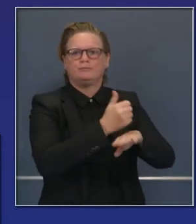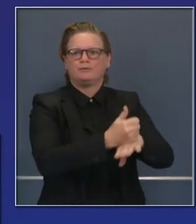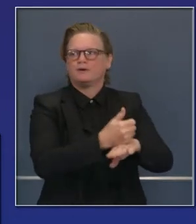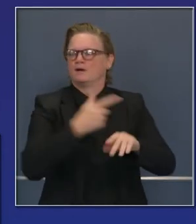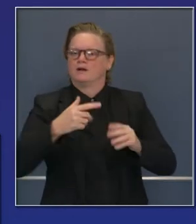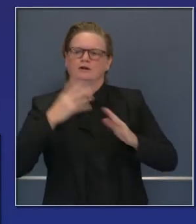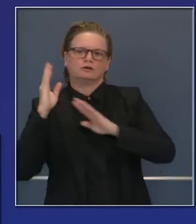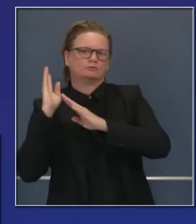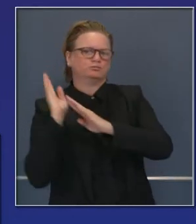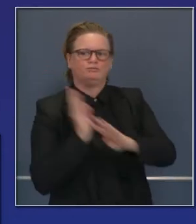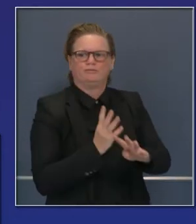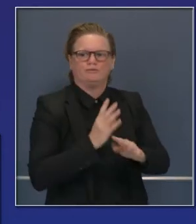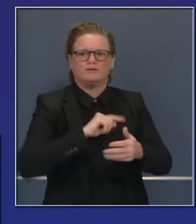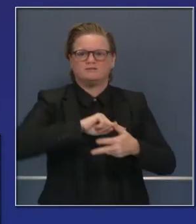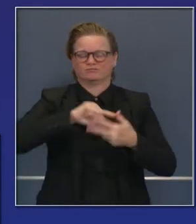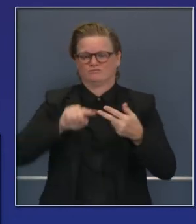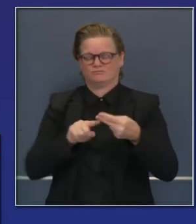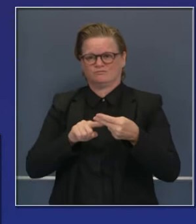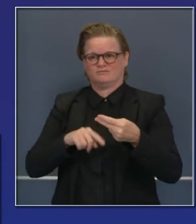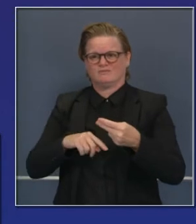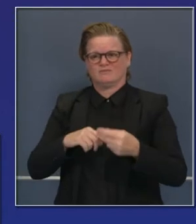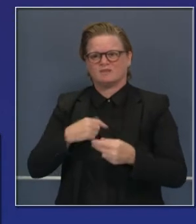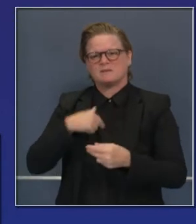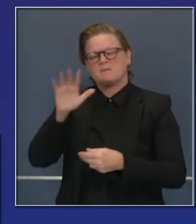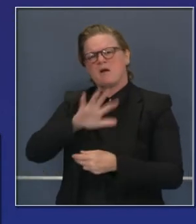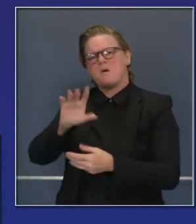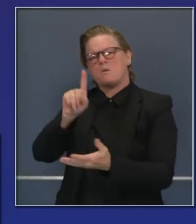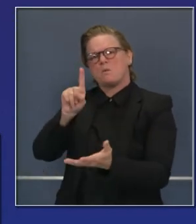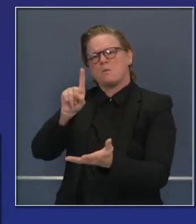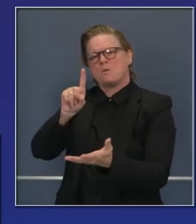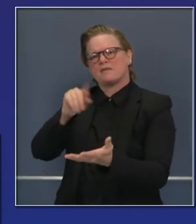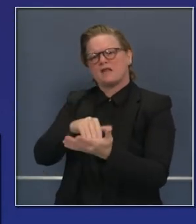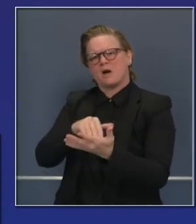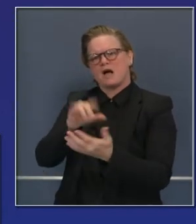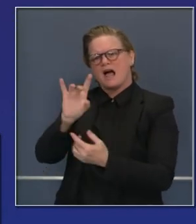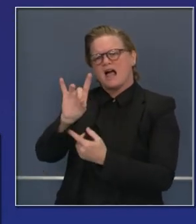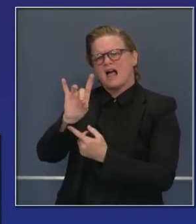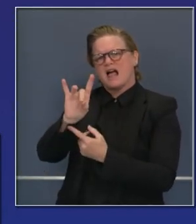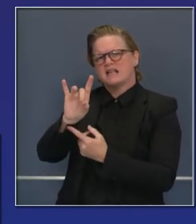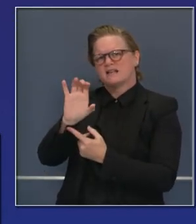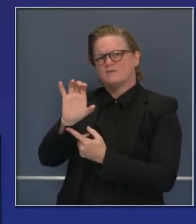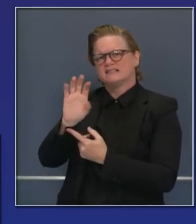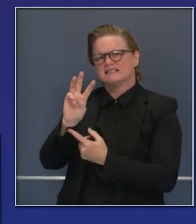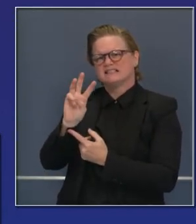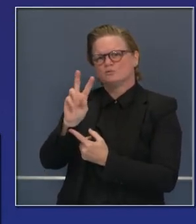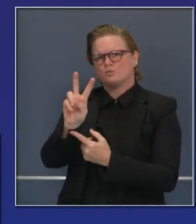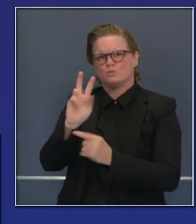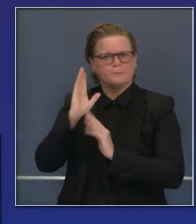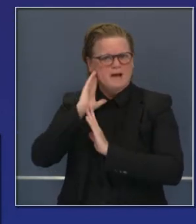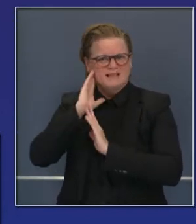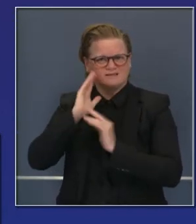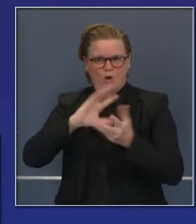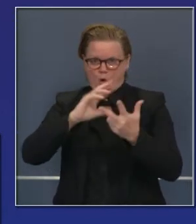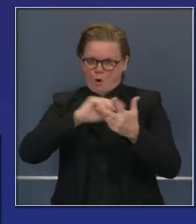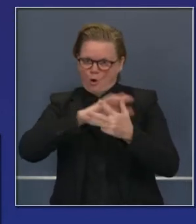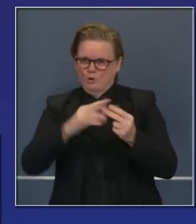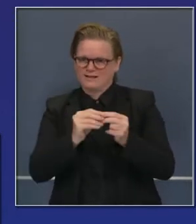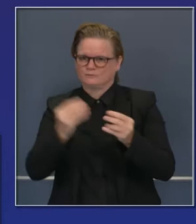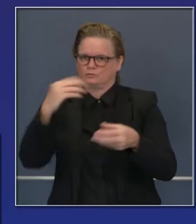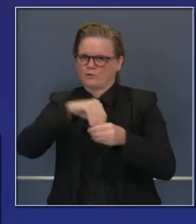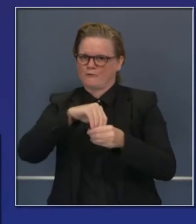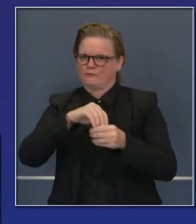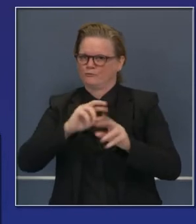para darles una idea de nuestra capacidad de las camas. Tenemos capacidad adicional, como sea necesario,